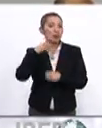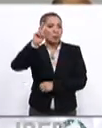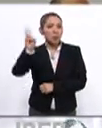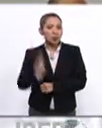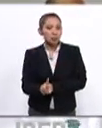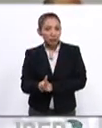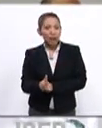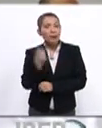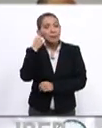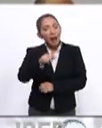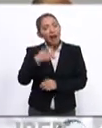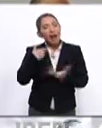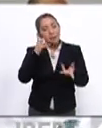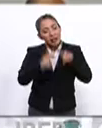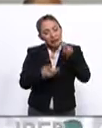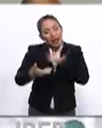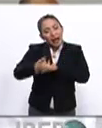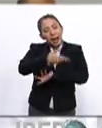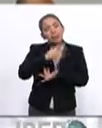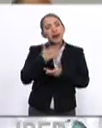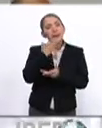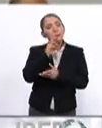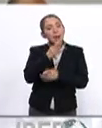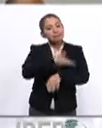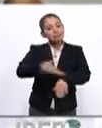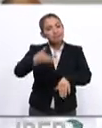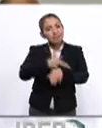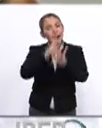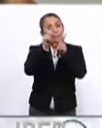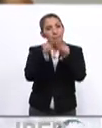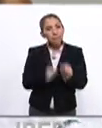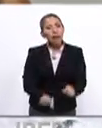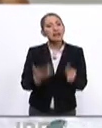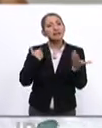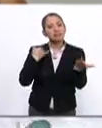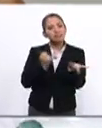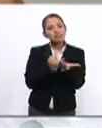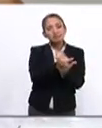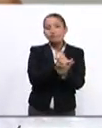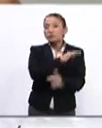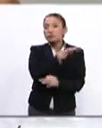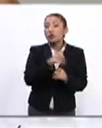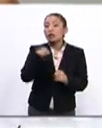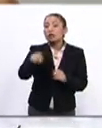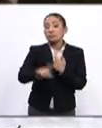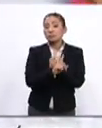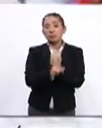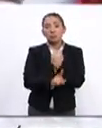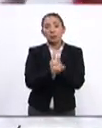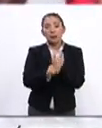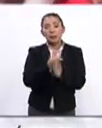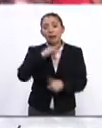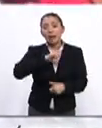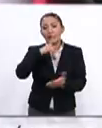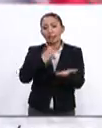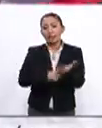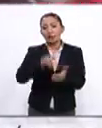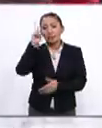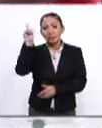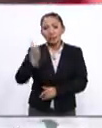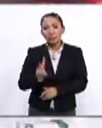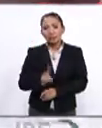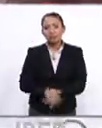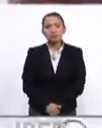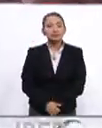Venezuela a retomar el diálogo para encontrar una solución pacífica y democrática a esta crisis que se vive en esta